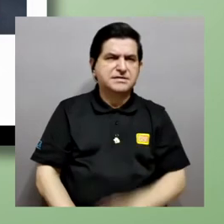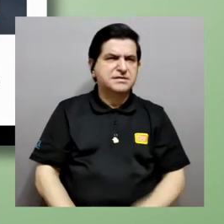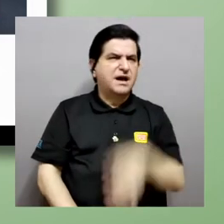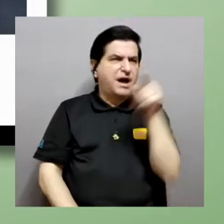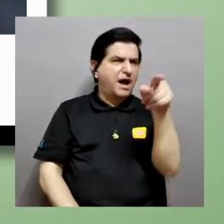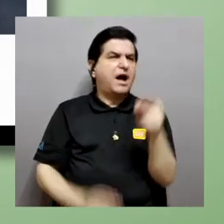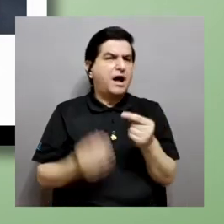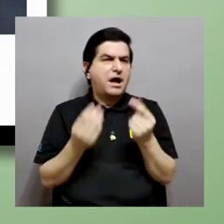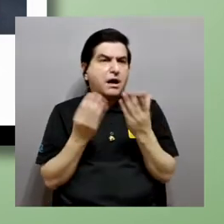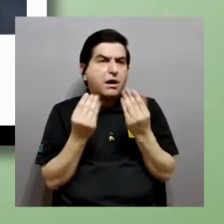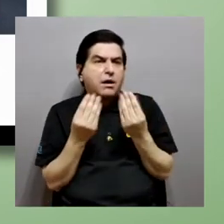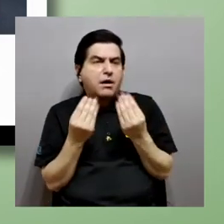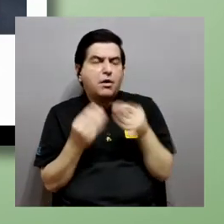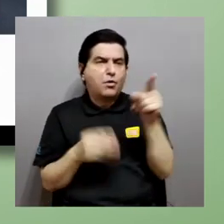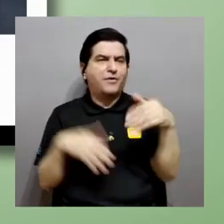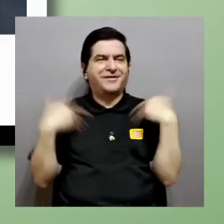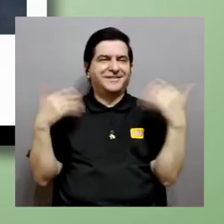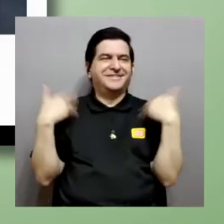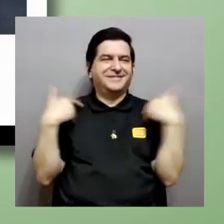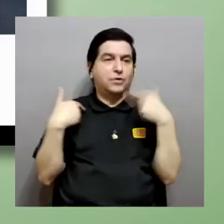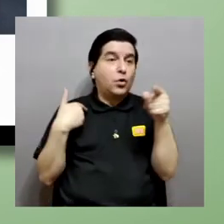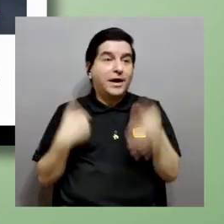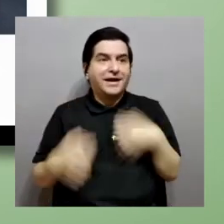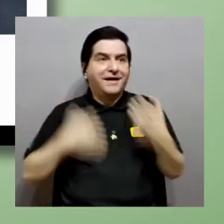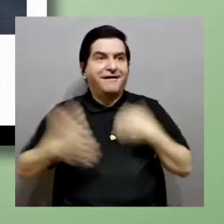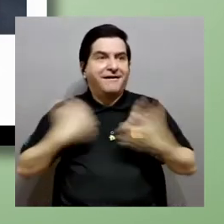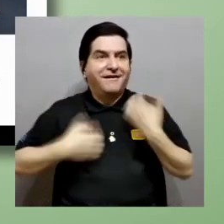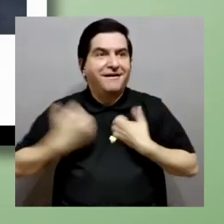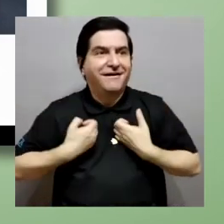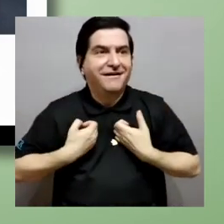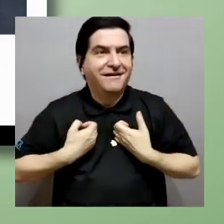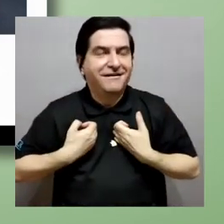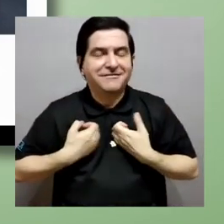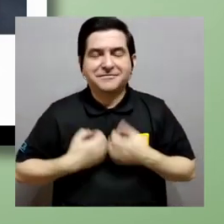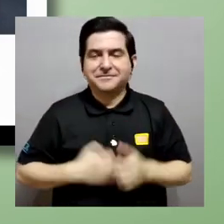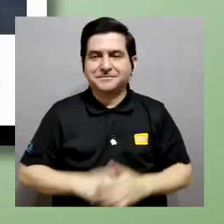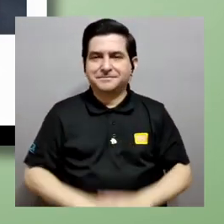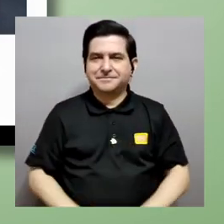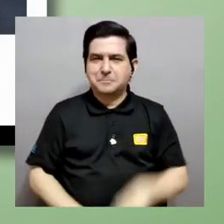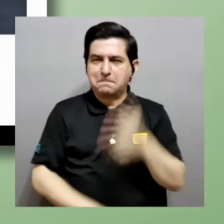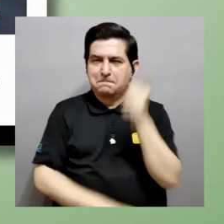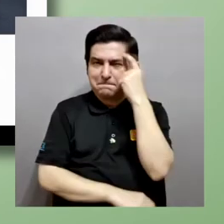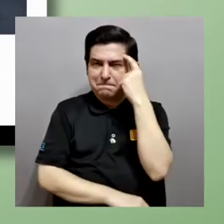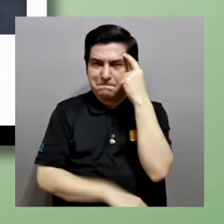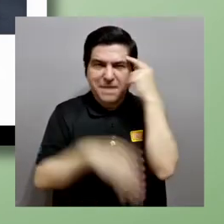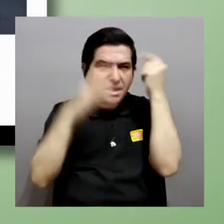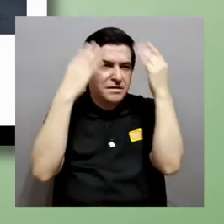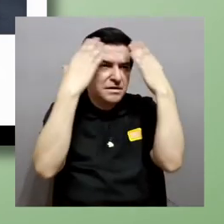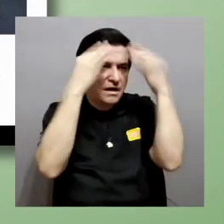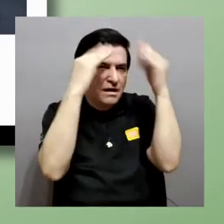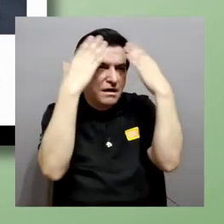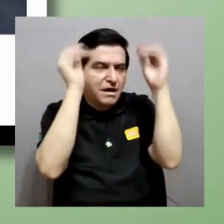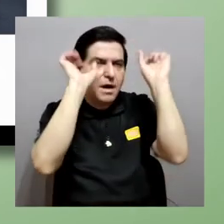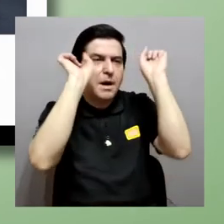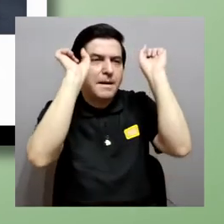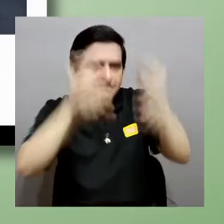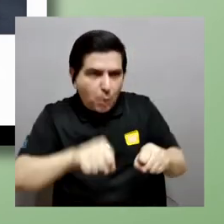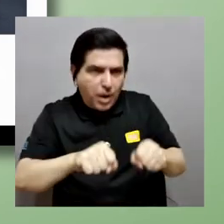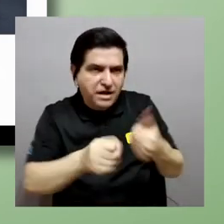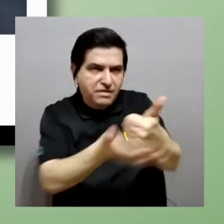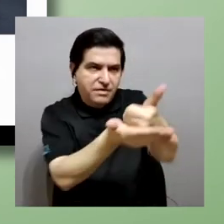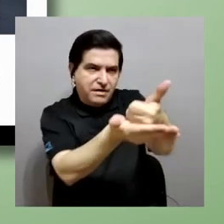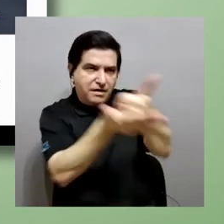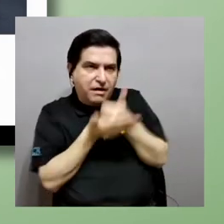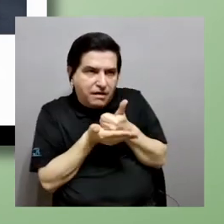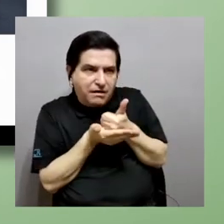Camilo está nervioso Camilo está feliz Camilo está emocionado y piensen cómo esta información les podría